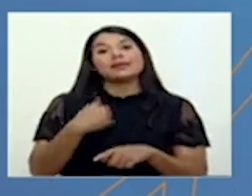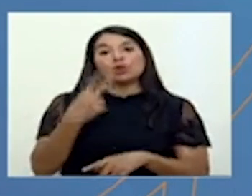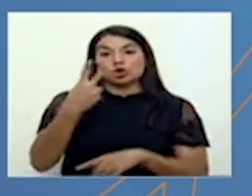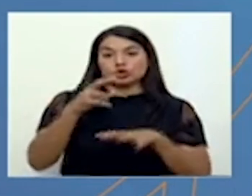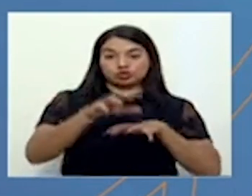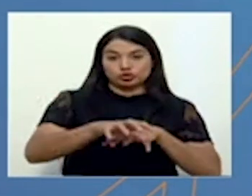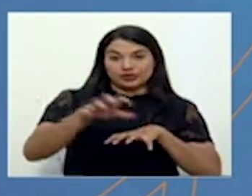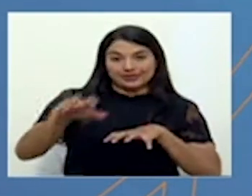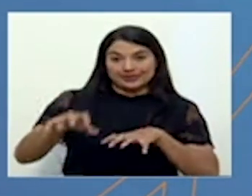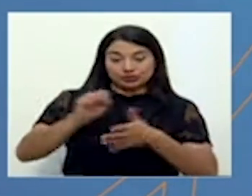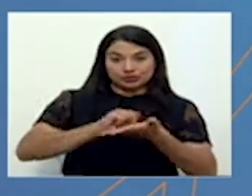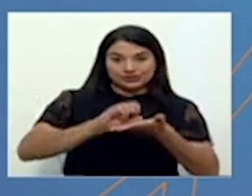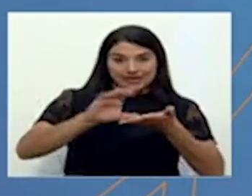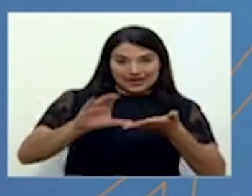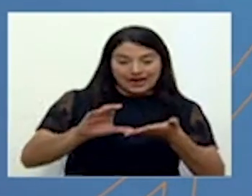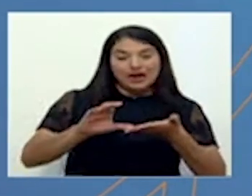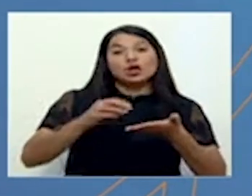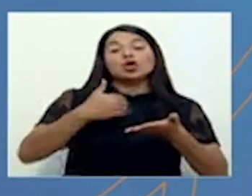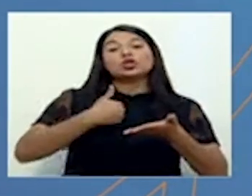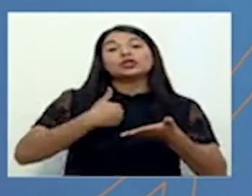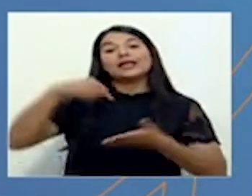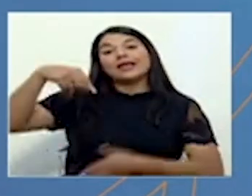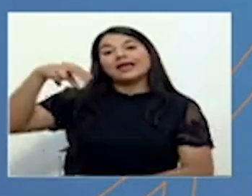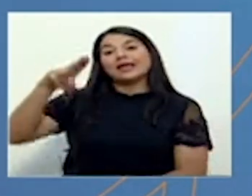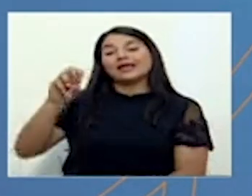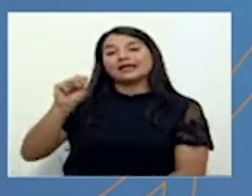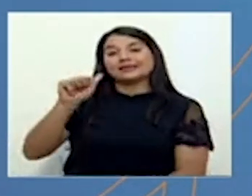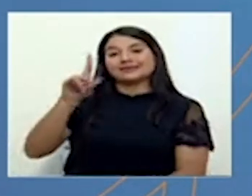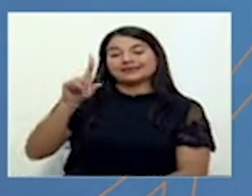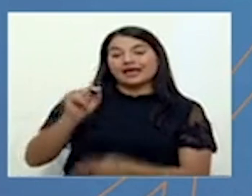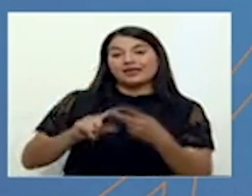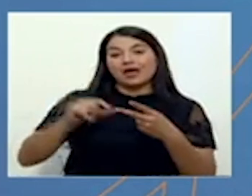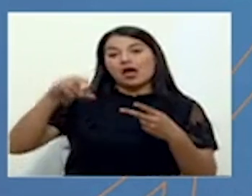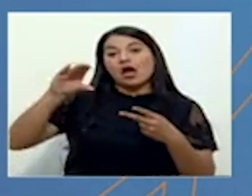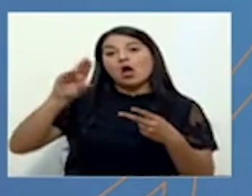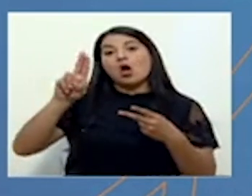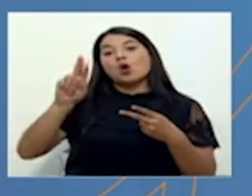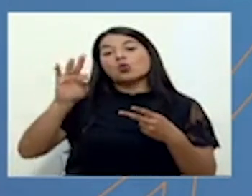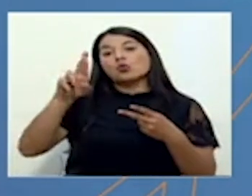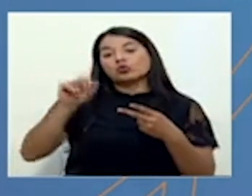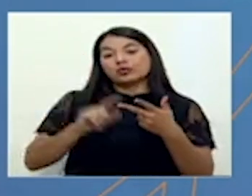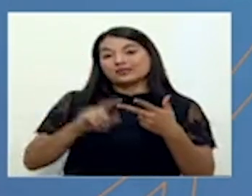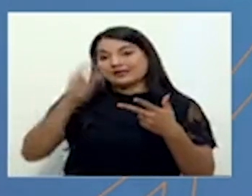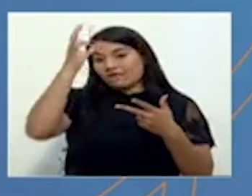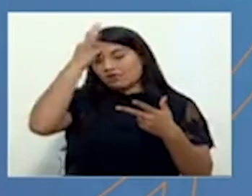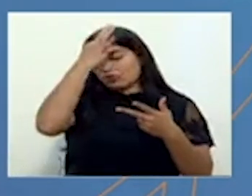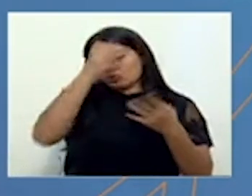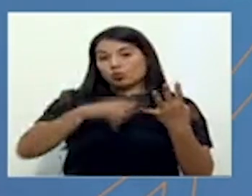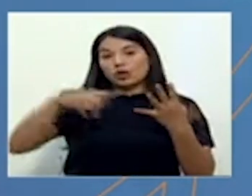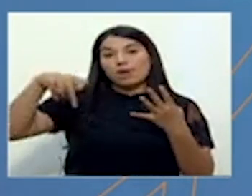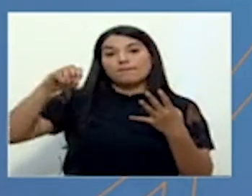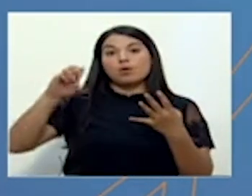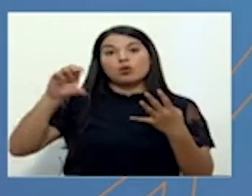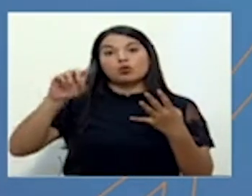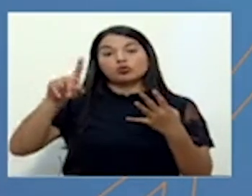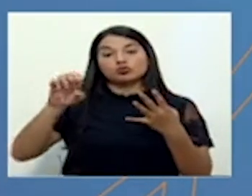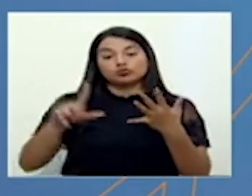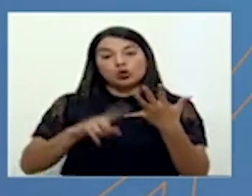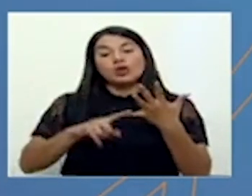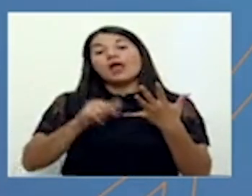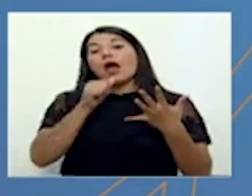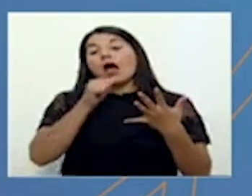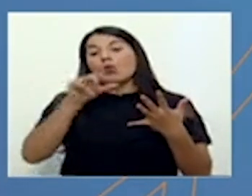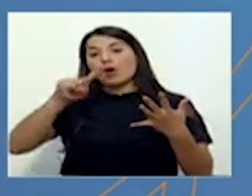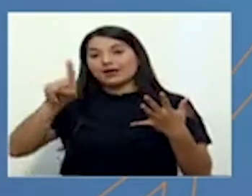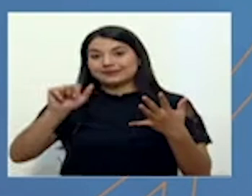El de San Carlos, con los distritos de Quesada, Cutris y Fortuna. Pocosol y Aguasarcas. Y los chiles,